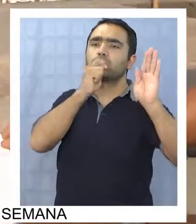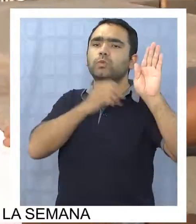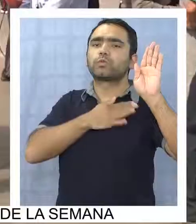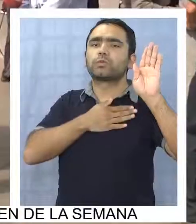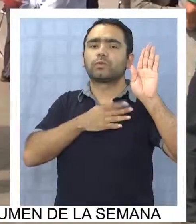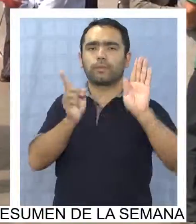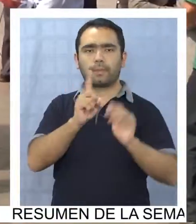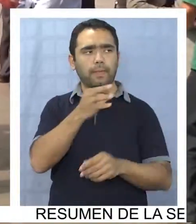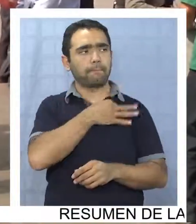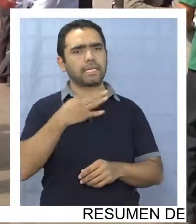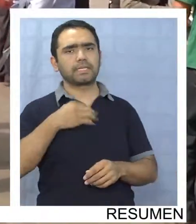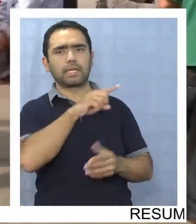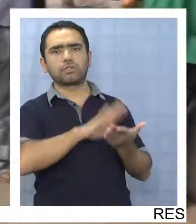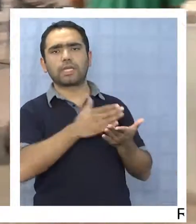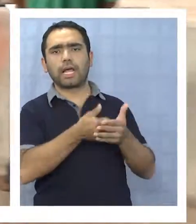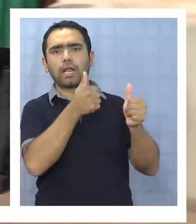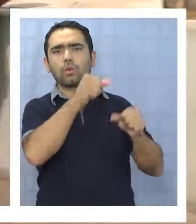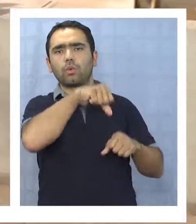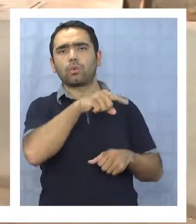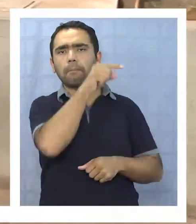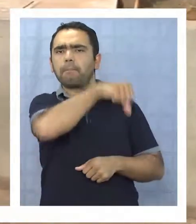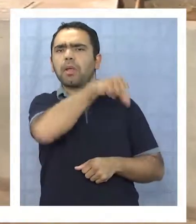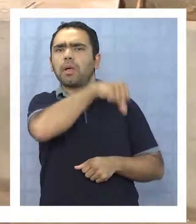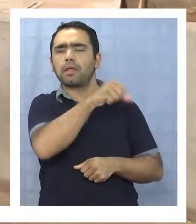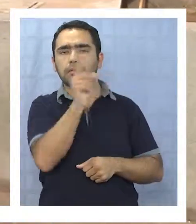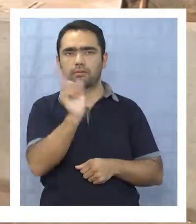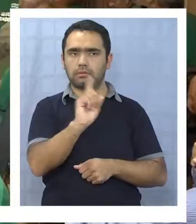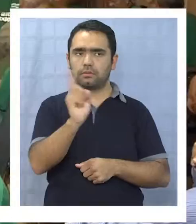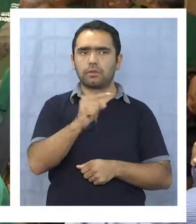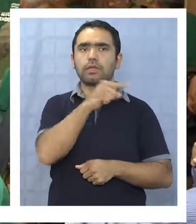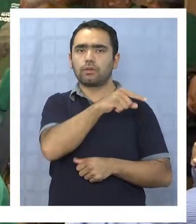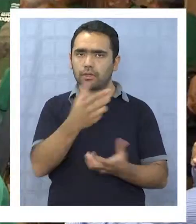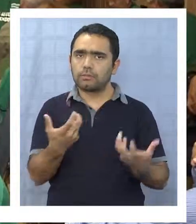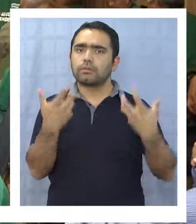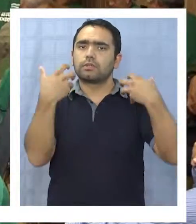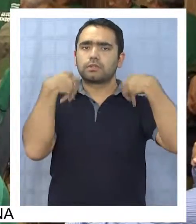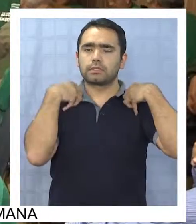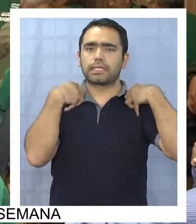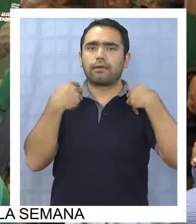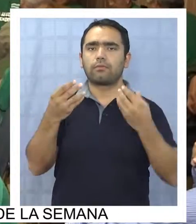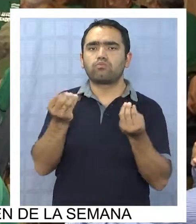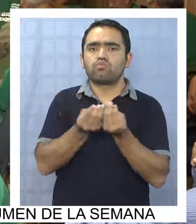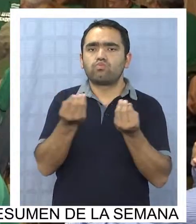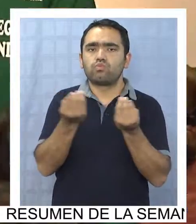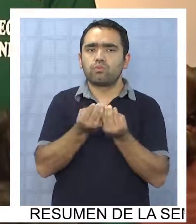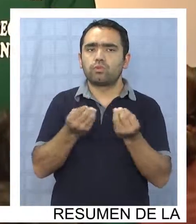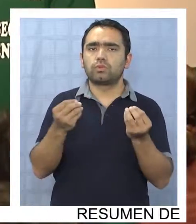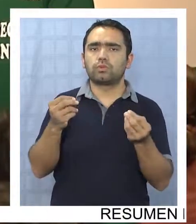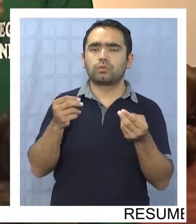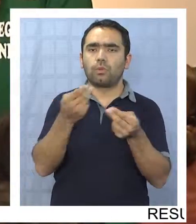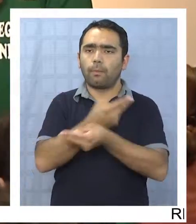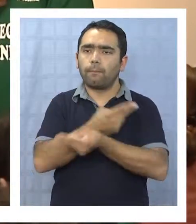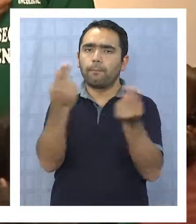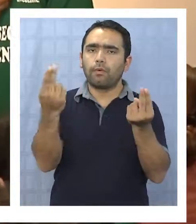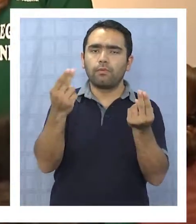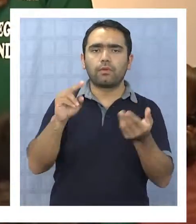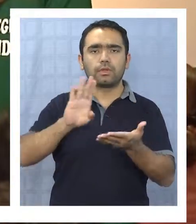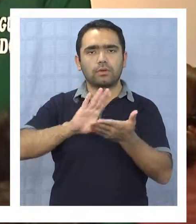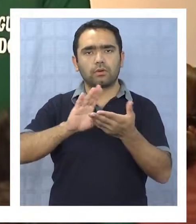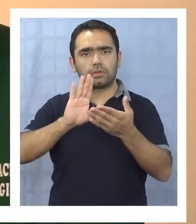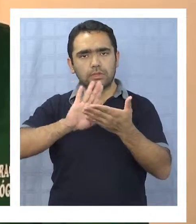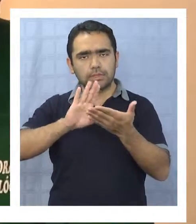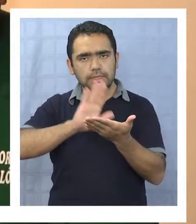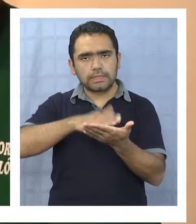gente del Ministerio de Salud, que creo que tiene una tarea mucho mayor, que es terminar con la tremenda crisis que hoy día tiene la salud pública. Desde el mundo gremial